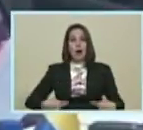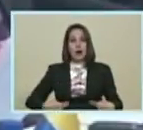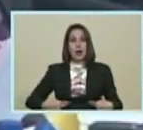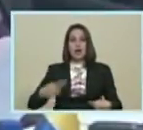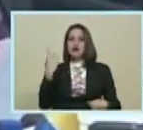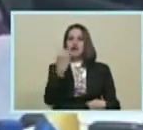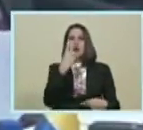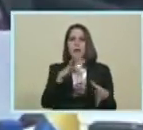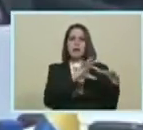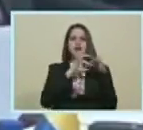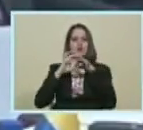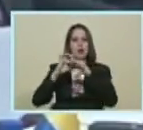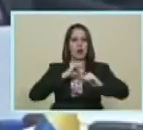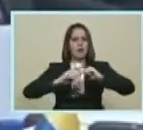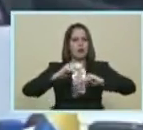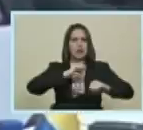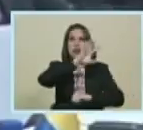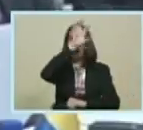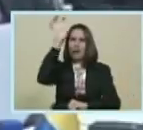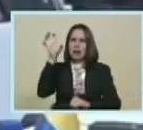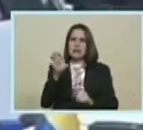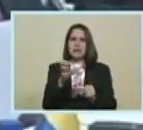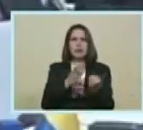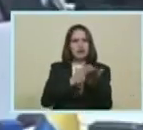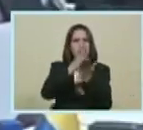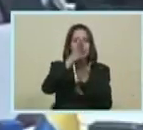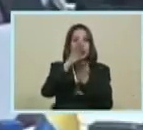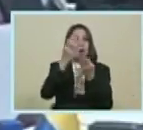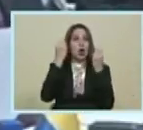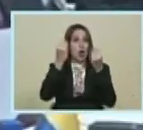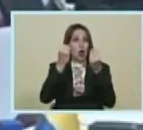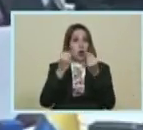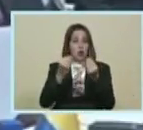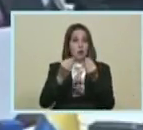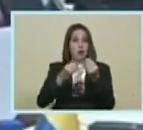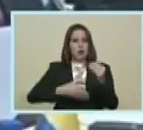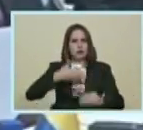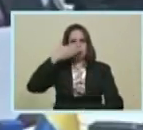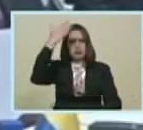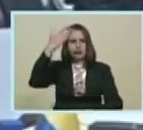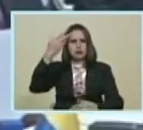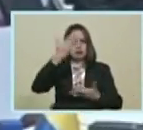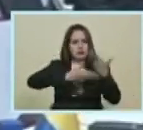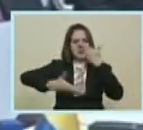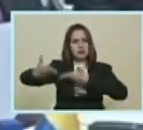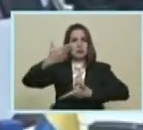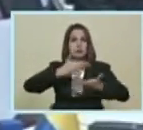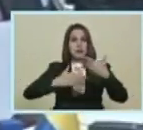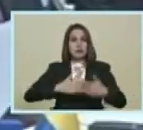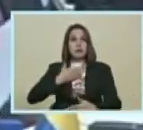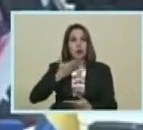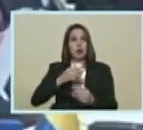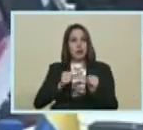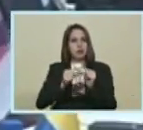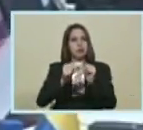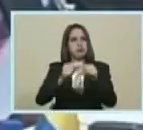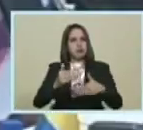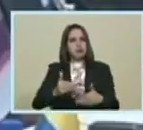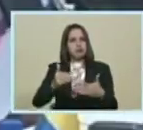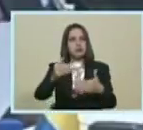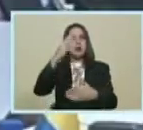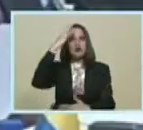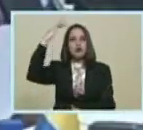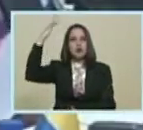unidos El movimiento De países no alineados Y la organización Islámica Para la cooperación Podremos avanzar En estos grandes